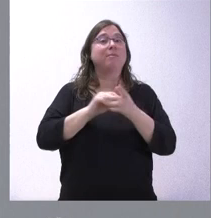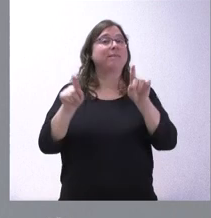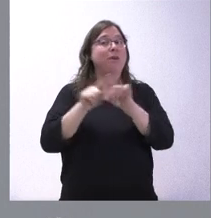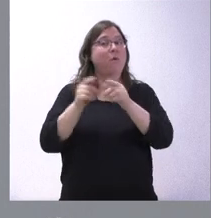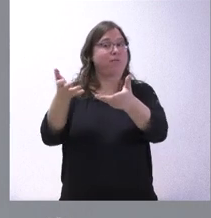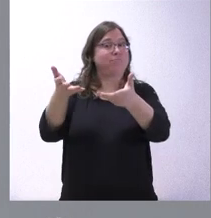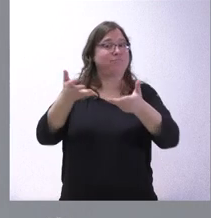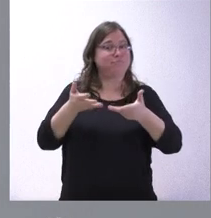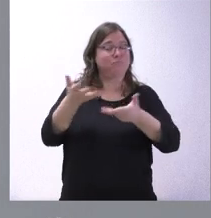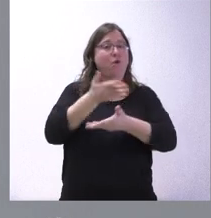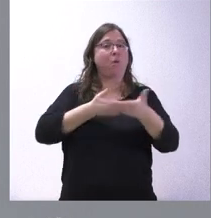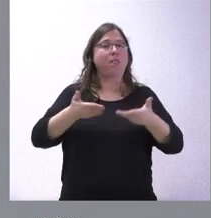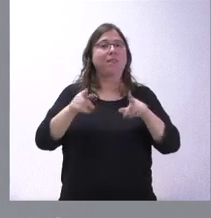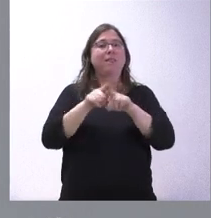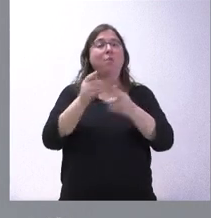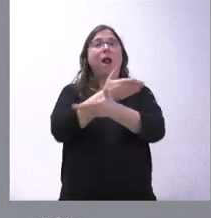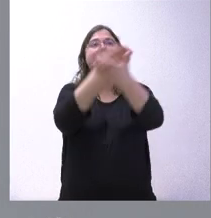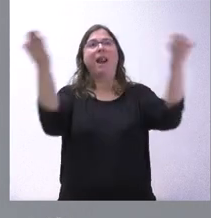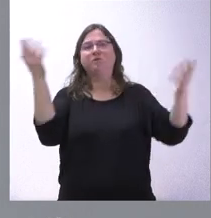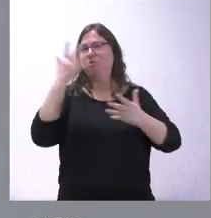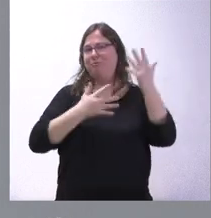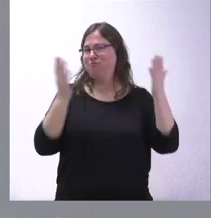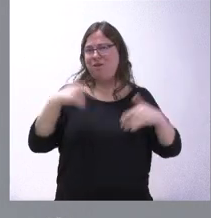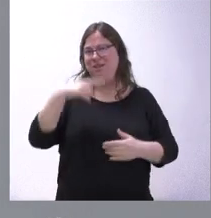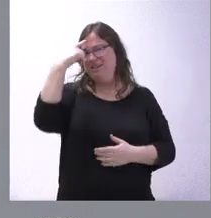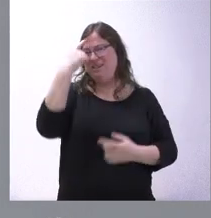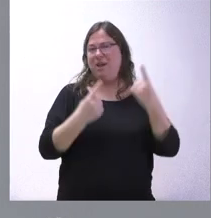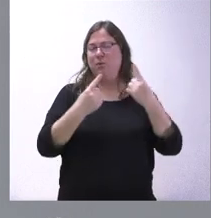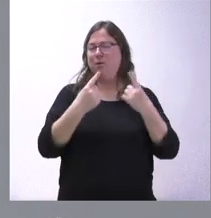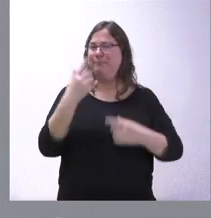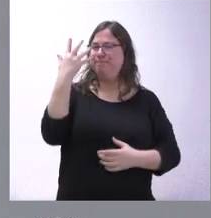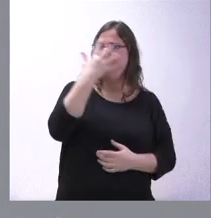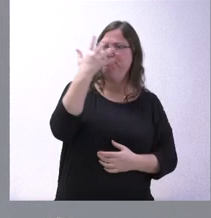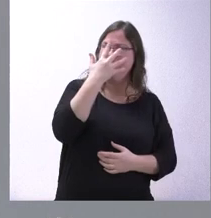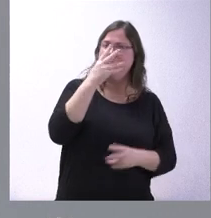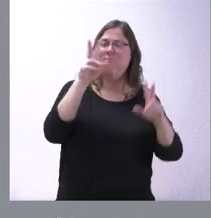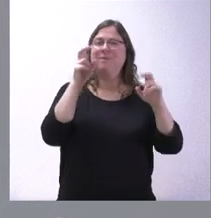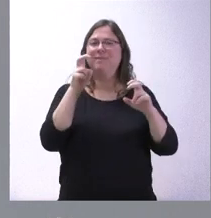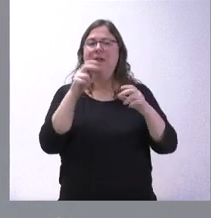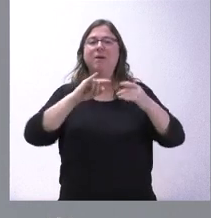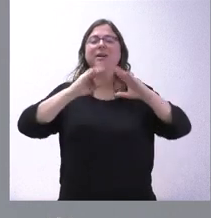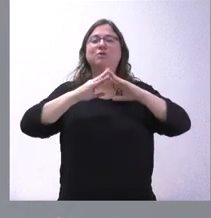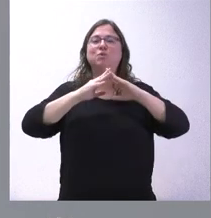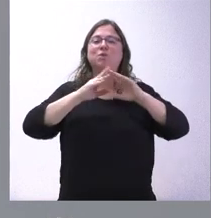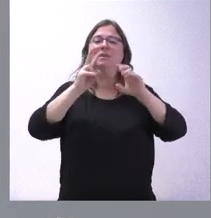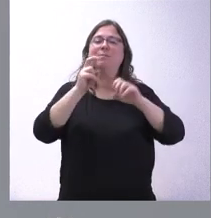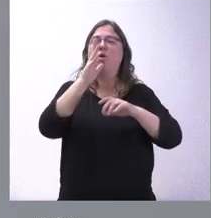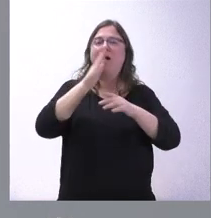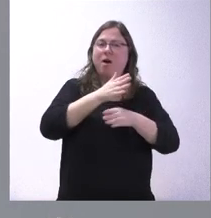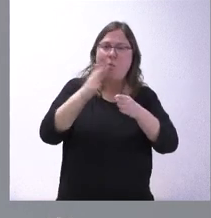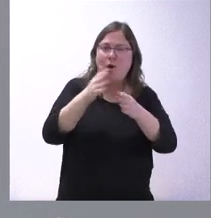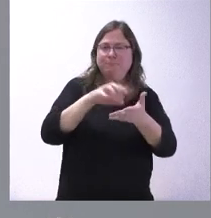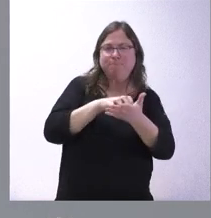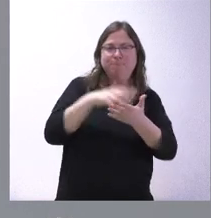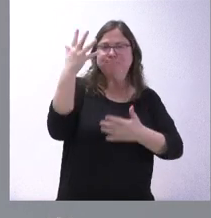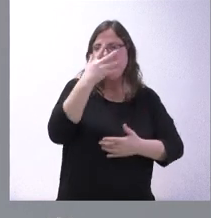dispuesta en el resto de Administraciones, que saben ustedes que hay algunas reticentes en torno a determinadas infraestructuras de carácter hidráulico. Nosotros claramente